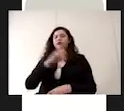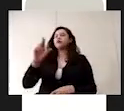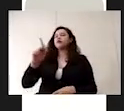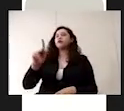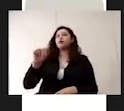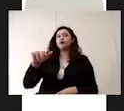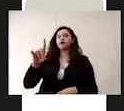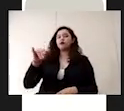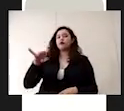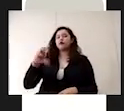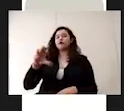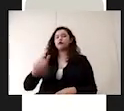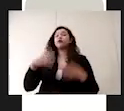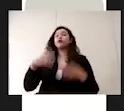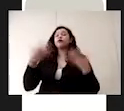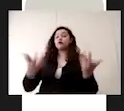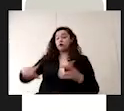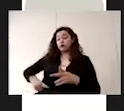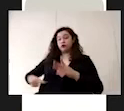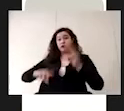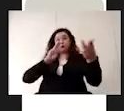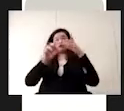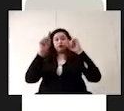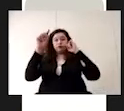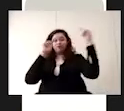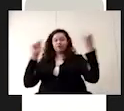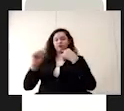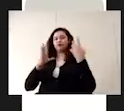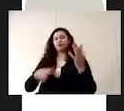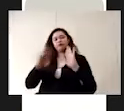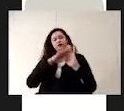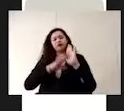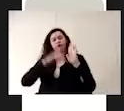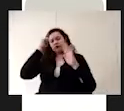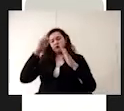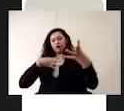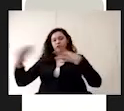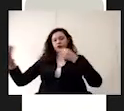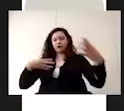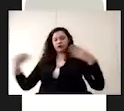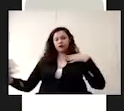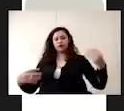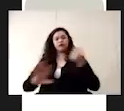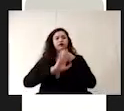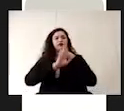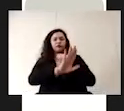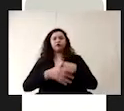los gobiernos en todo el mundo comenzaron a implementar medidas para contrarrestar el contagio de este virus.